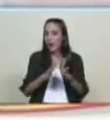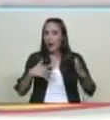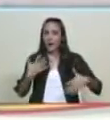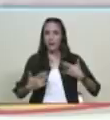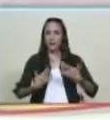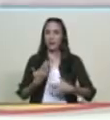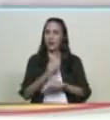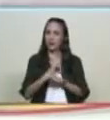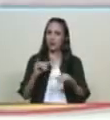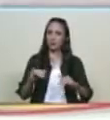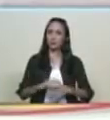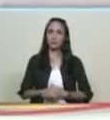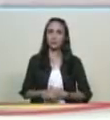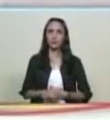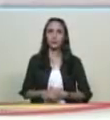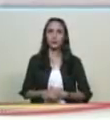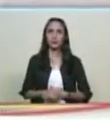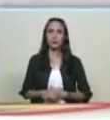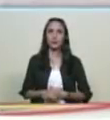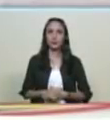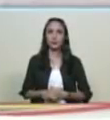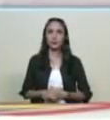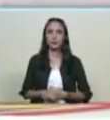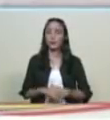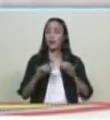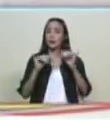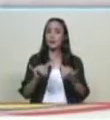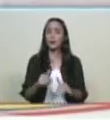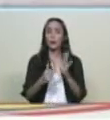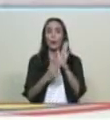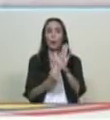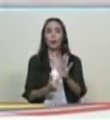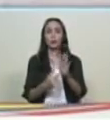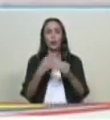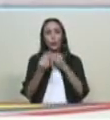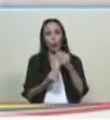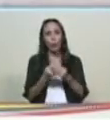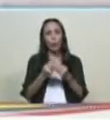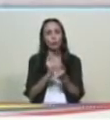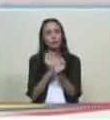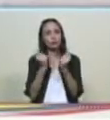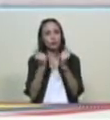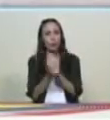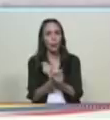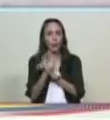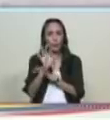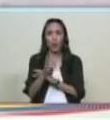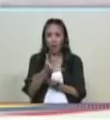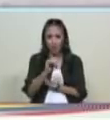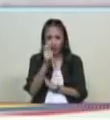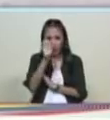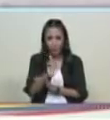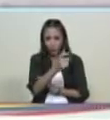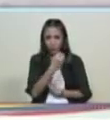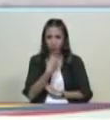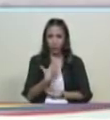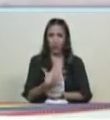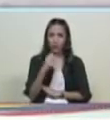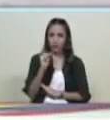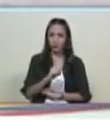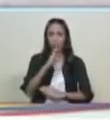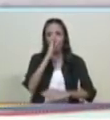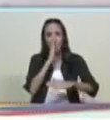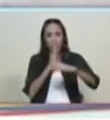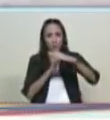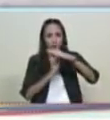espiritualidad buena de un país Venezuela Venezuela un país de gente buena noble